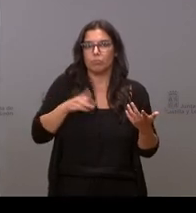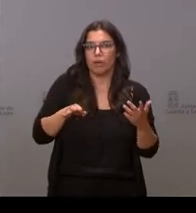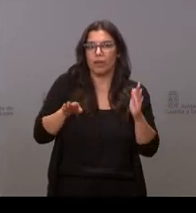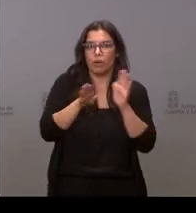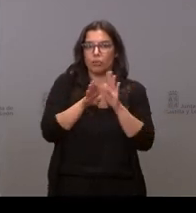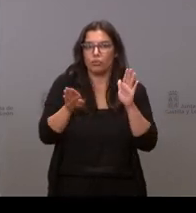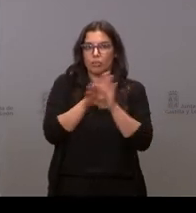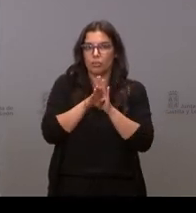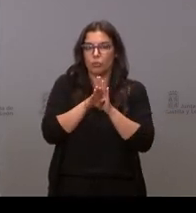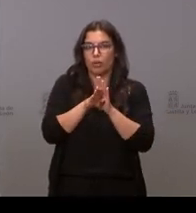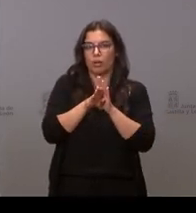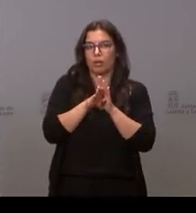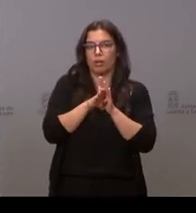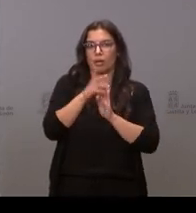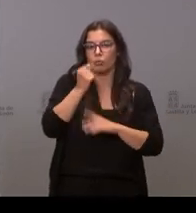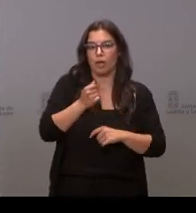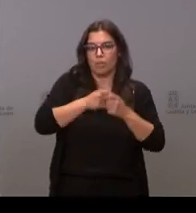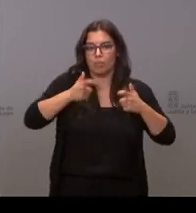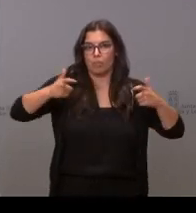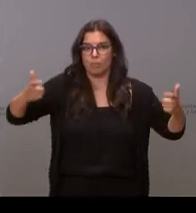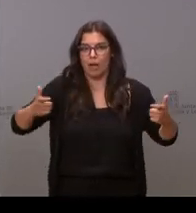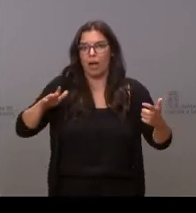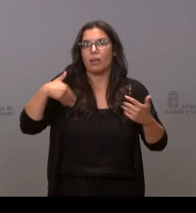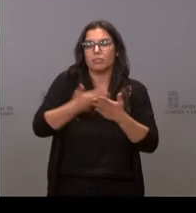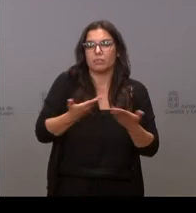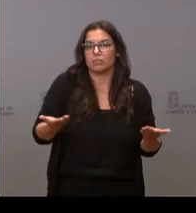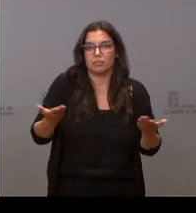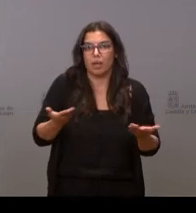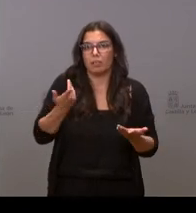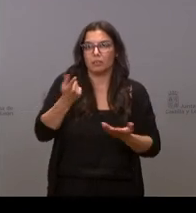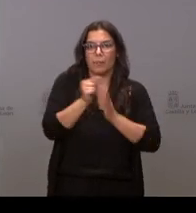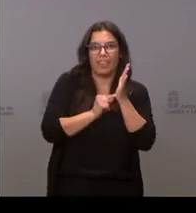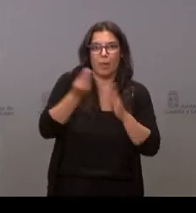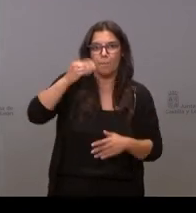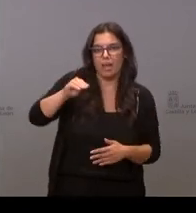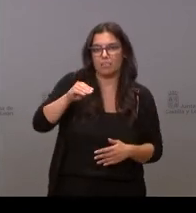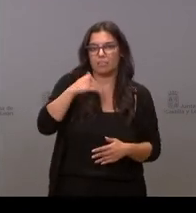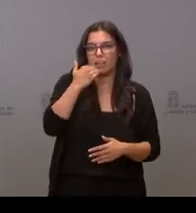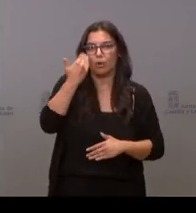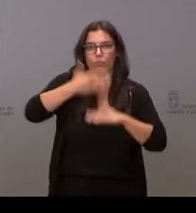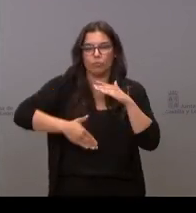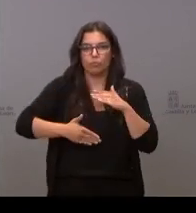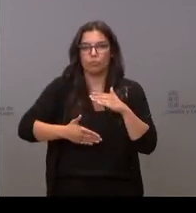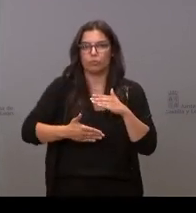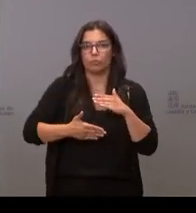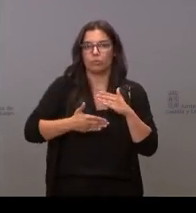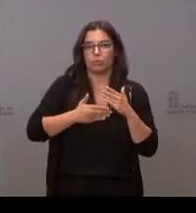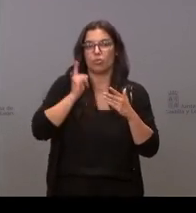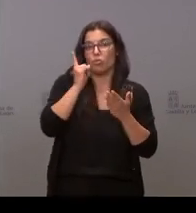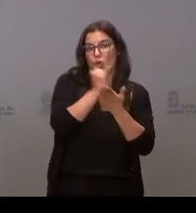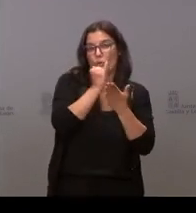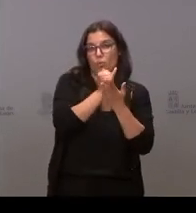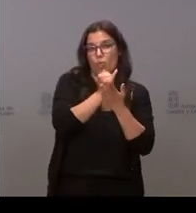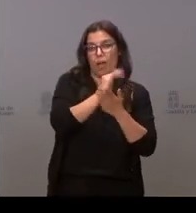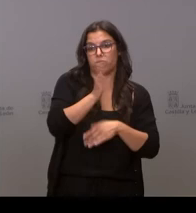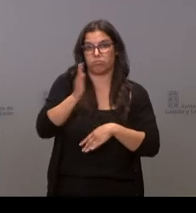Junta que van a llegar esos casos diarios de COVID y si se va a tomar alguna otra medida que no sea el cribado masivo que está previsto para